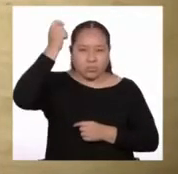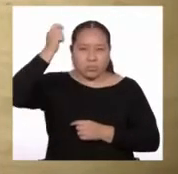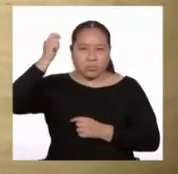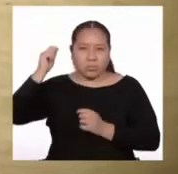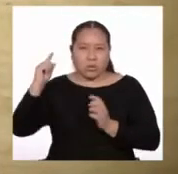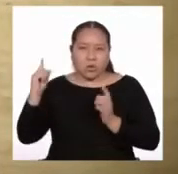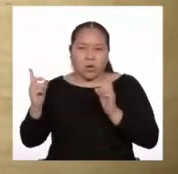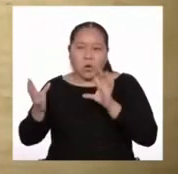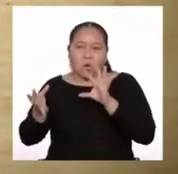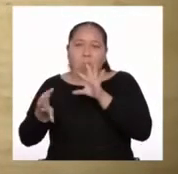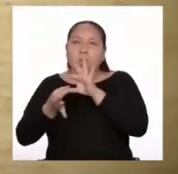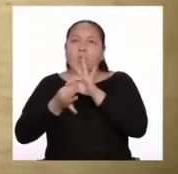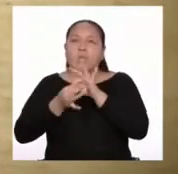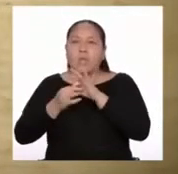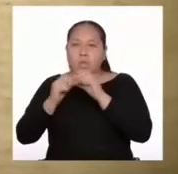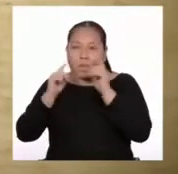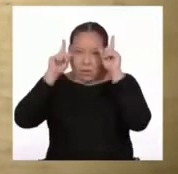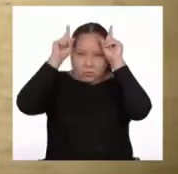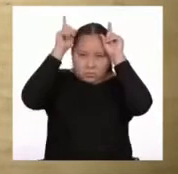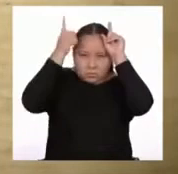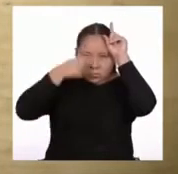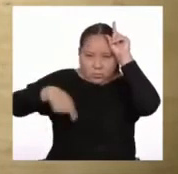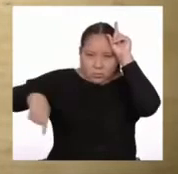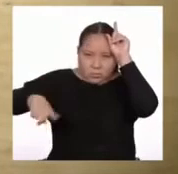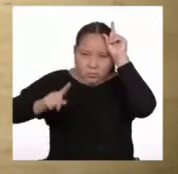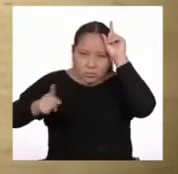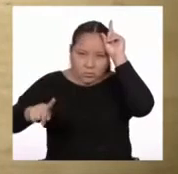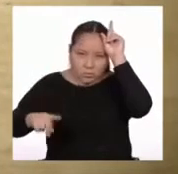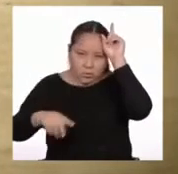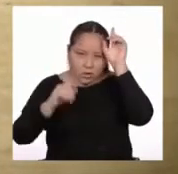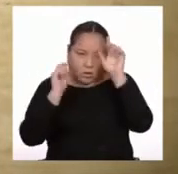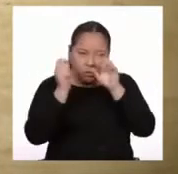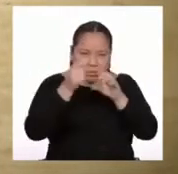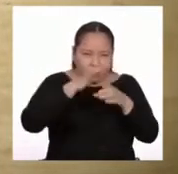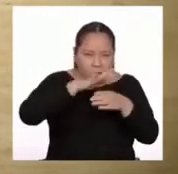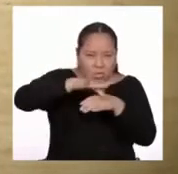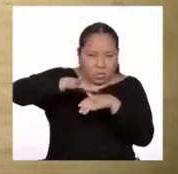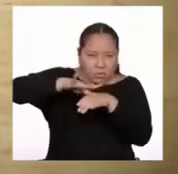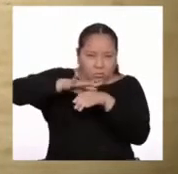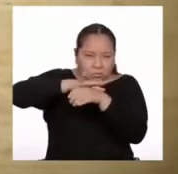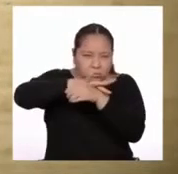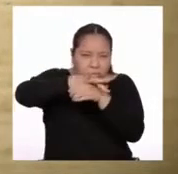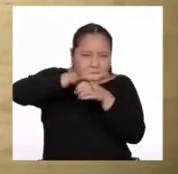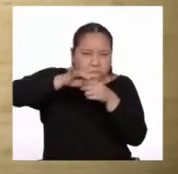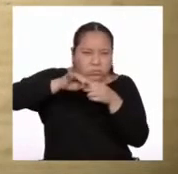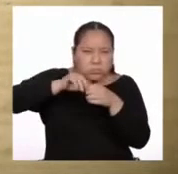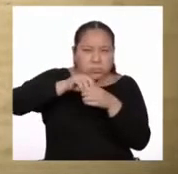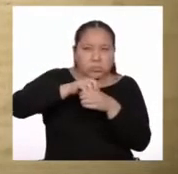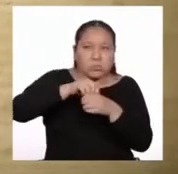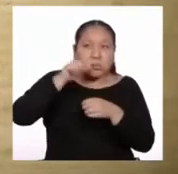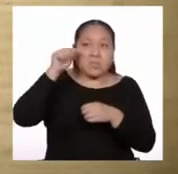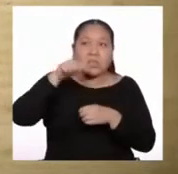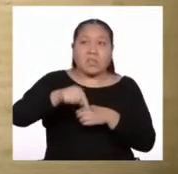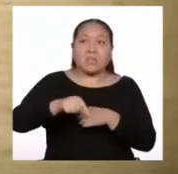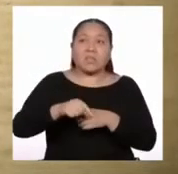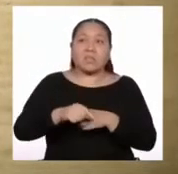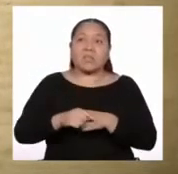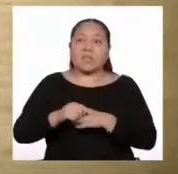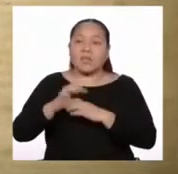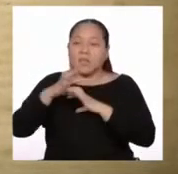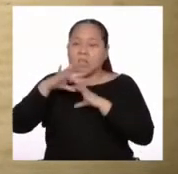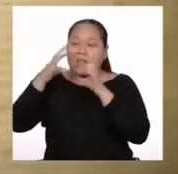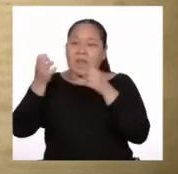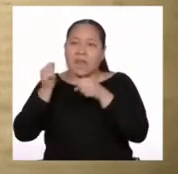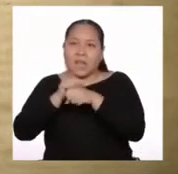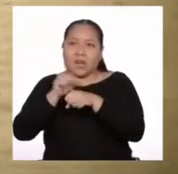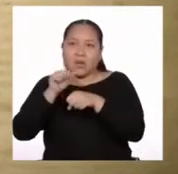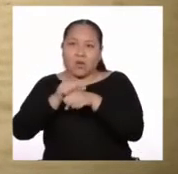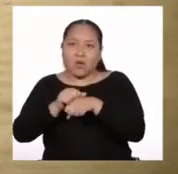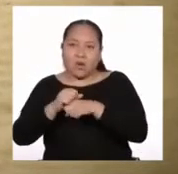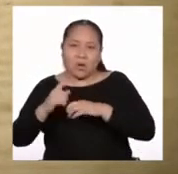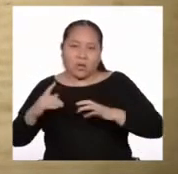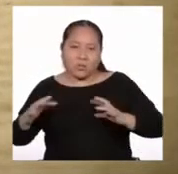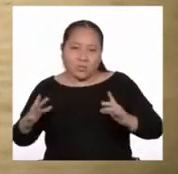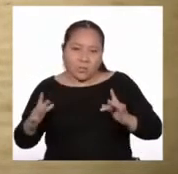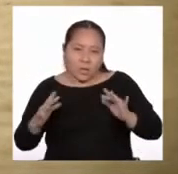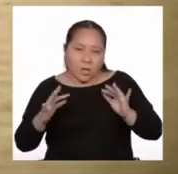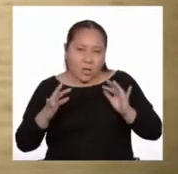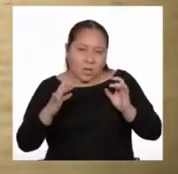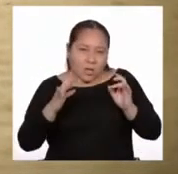demonios del infierno y hacía ceremonias y hechicerías. Y así, hacía hablar a las rocas, peñas,